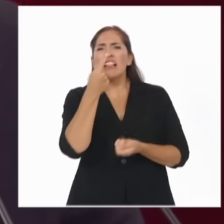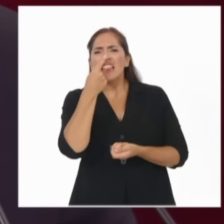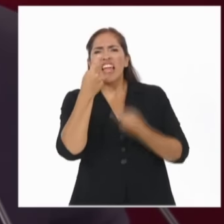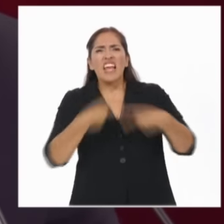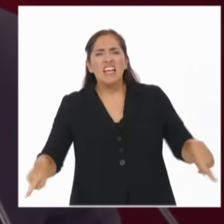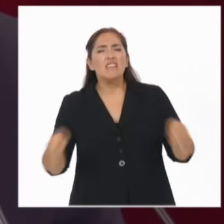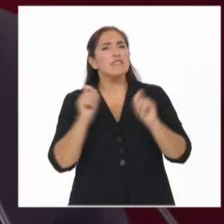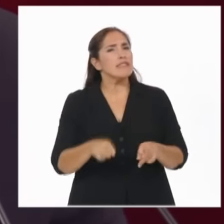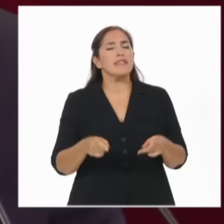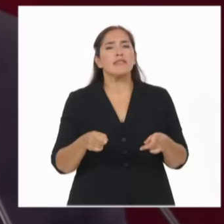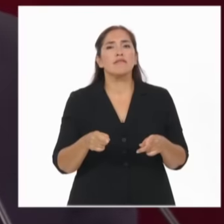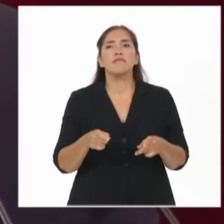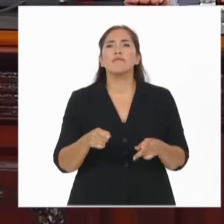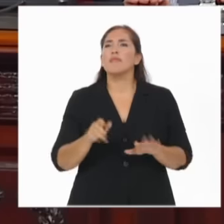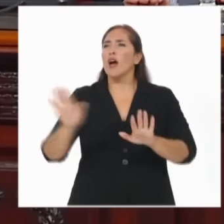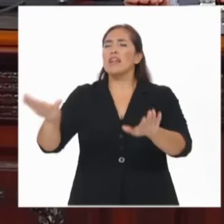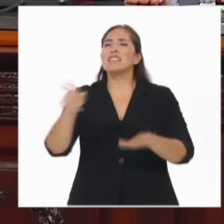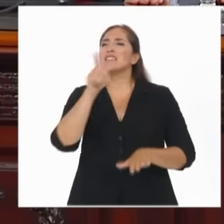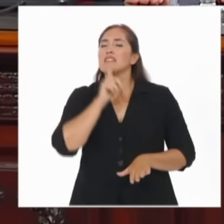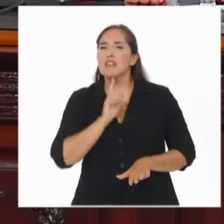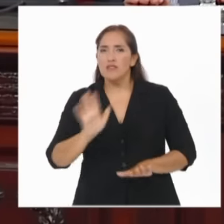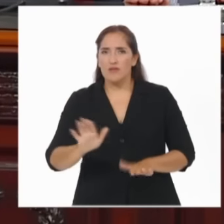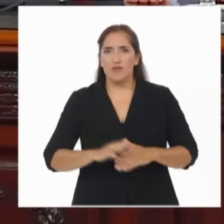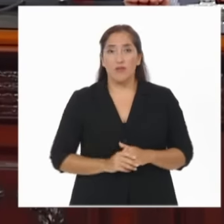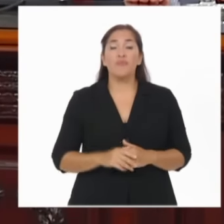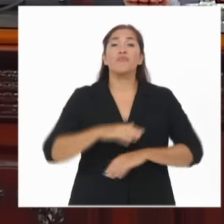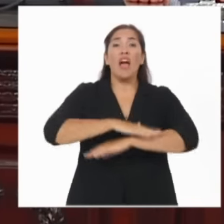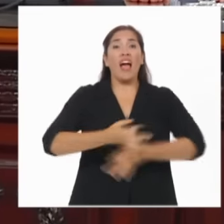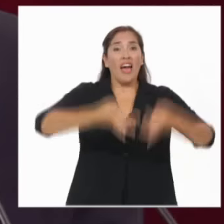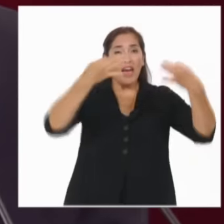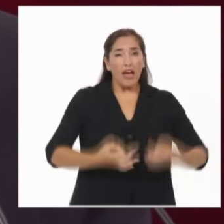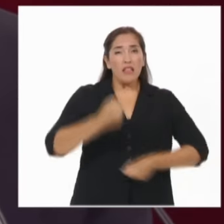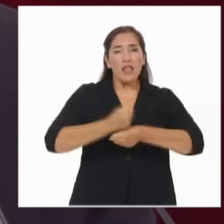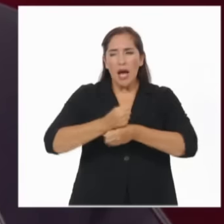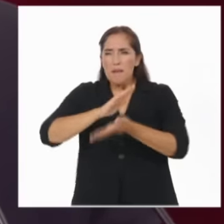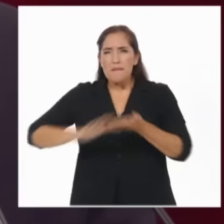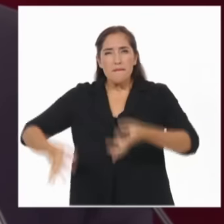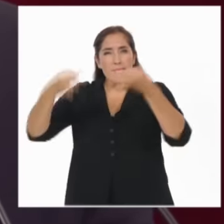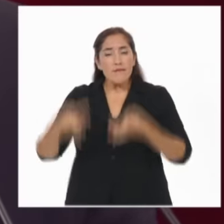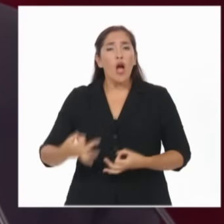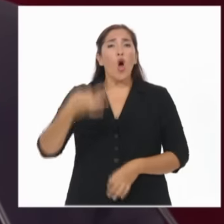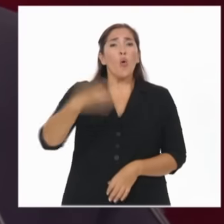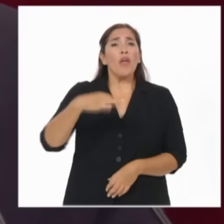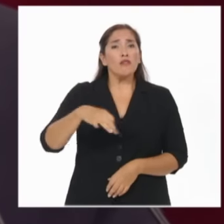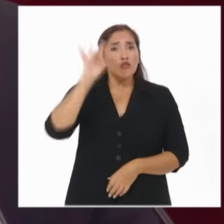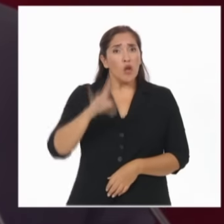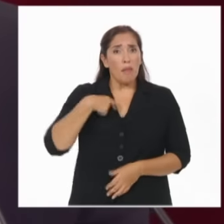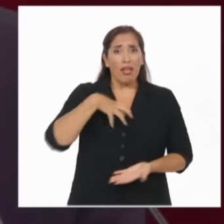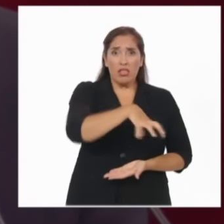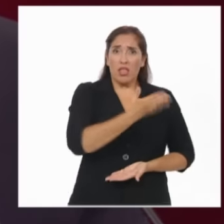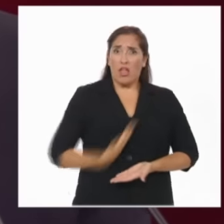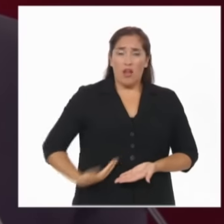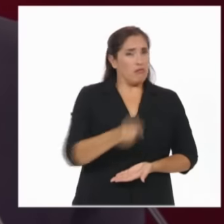La ética y la transparencia no es sólo una obligación del sector público, sino que